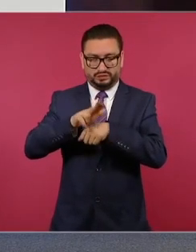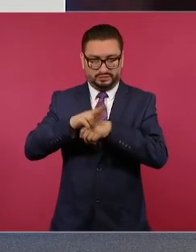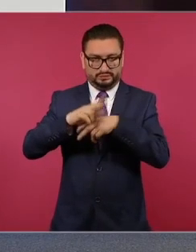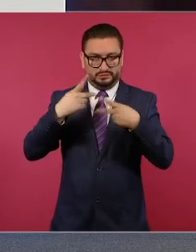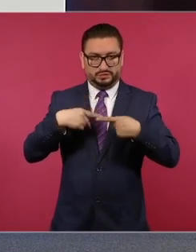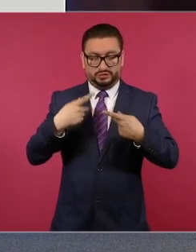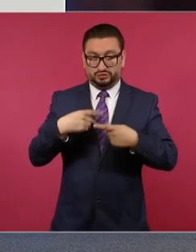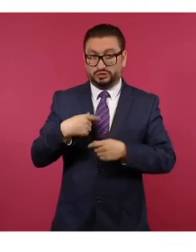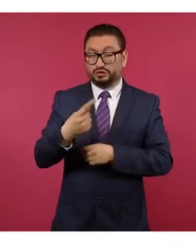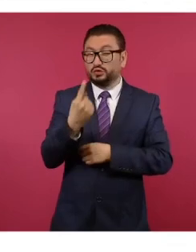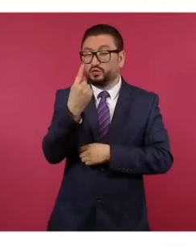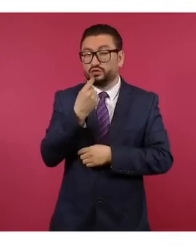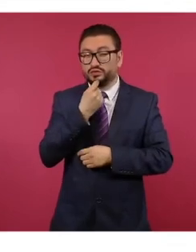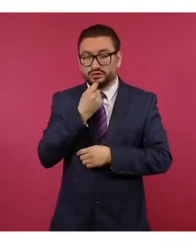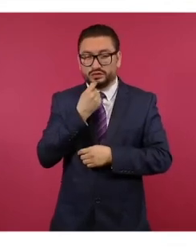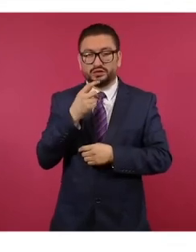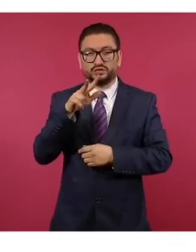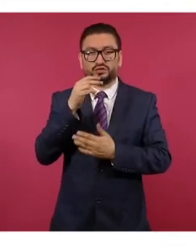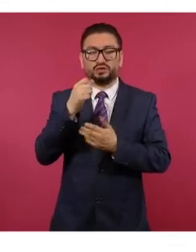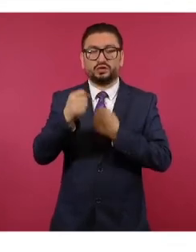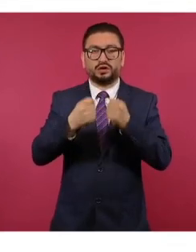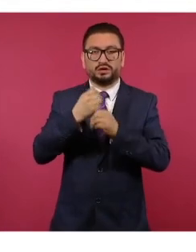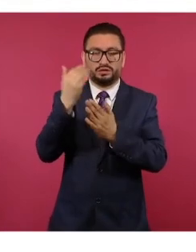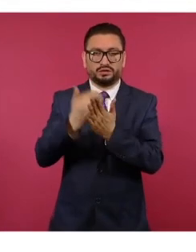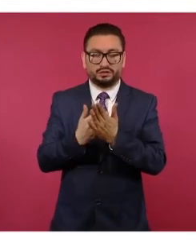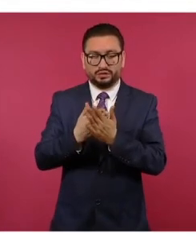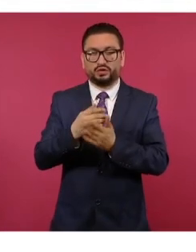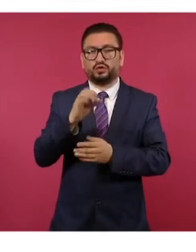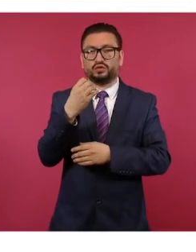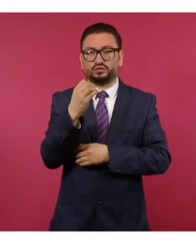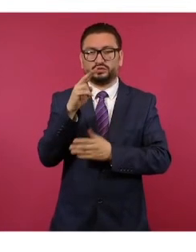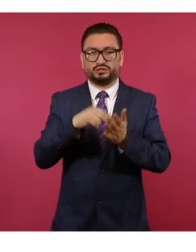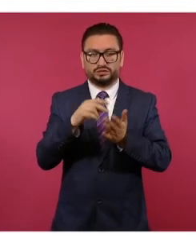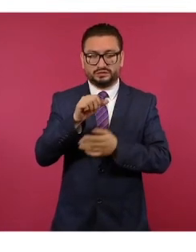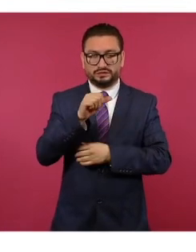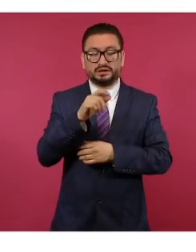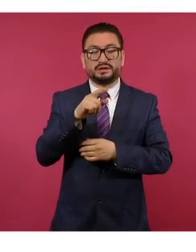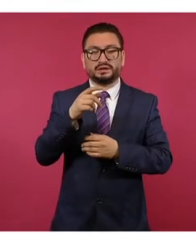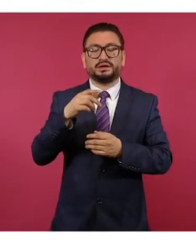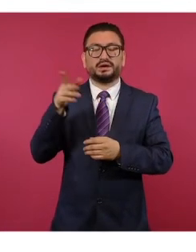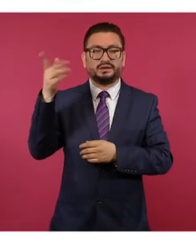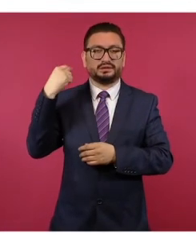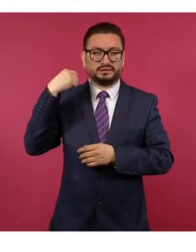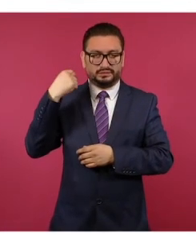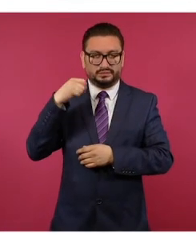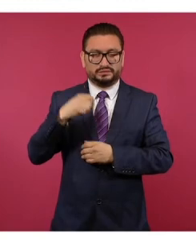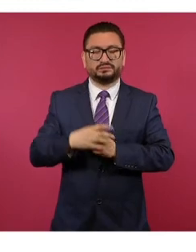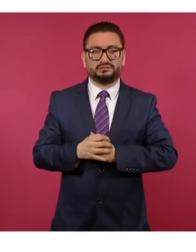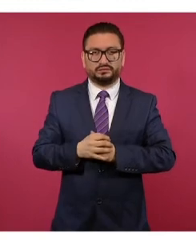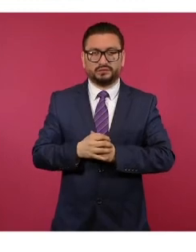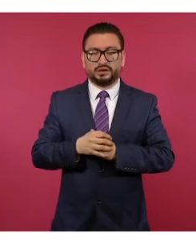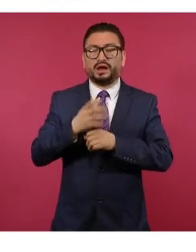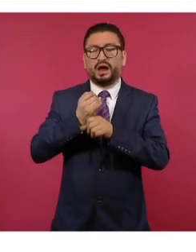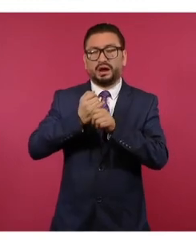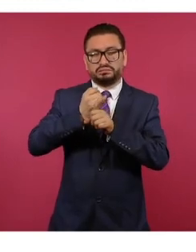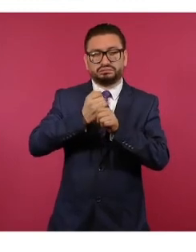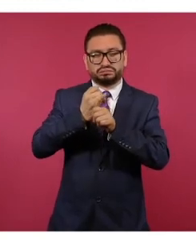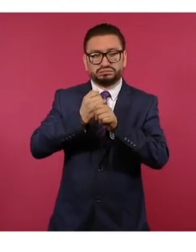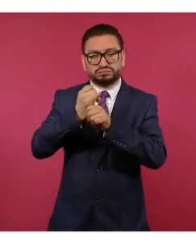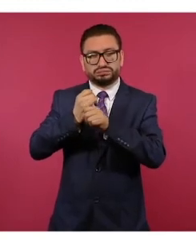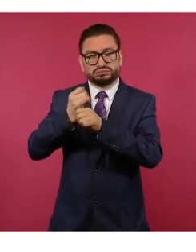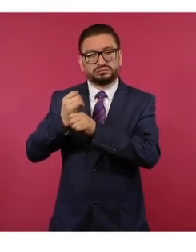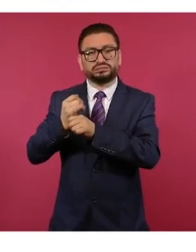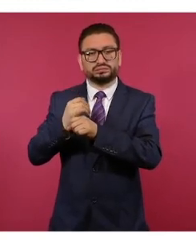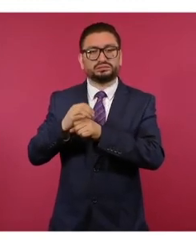edad, esto ocurrido en octubre del 16 en Cárdenas, Tabasco. De acuerdo con las investigaciones,